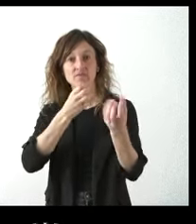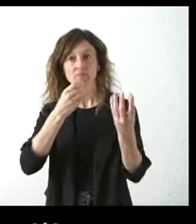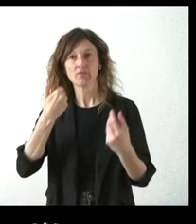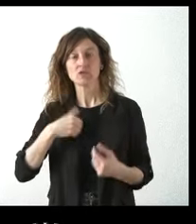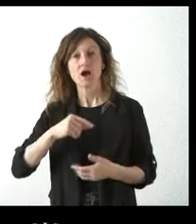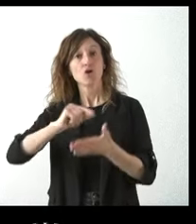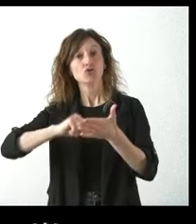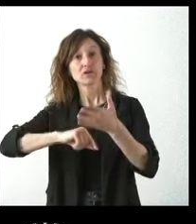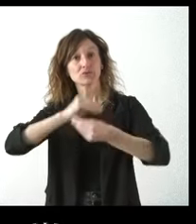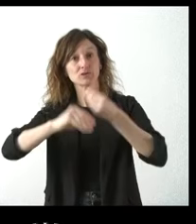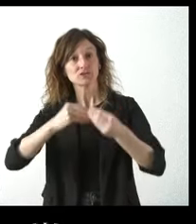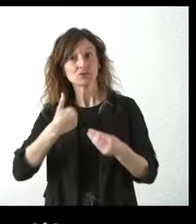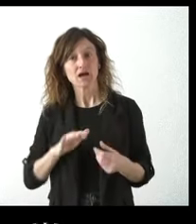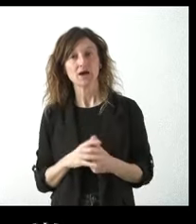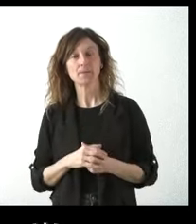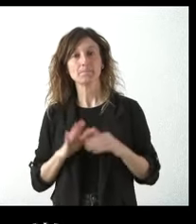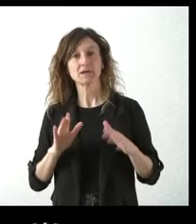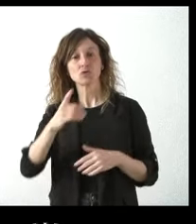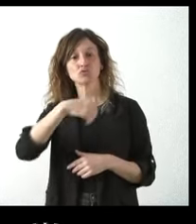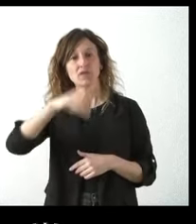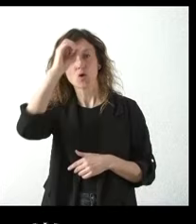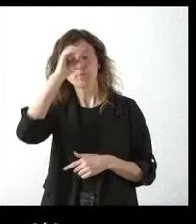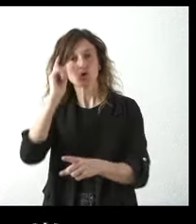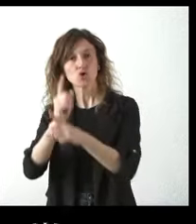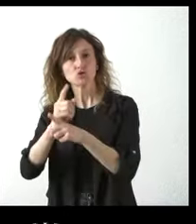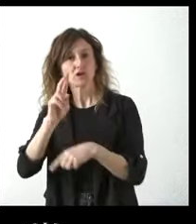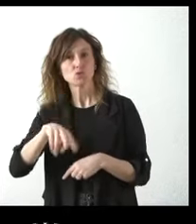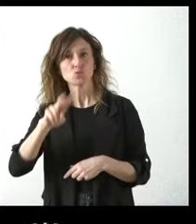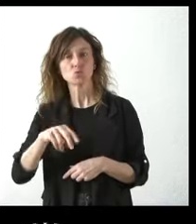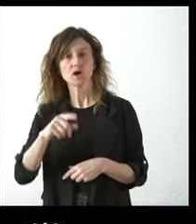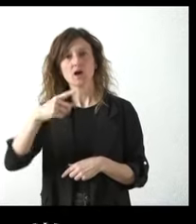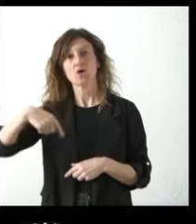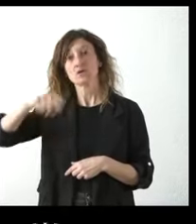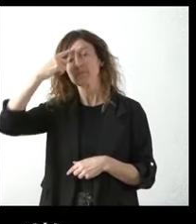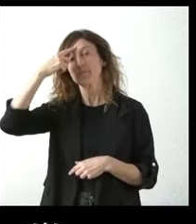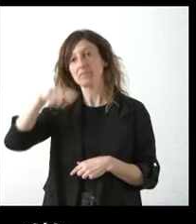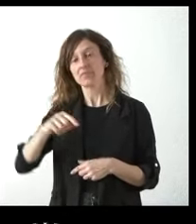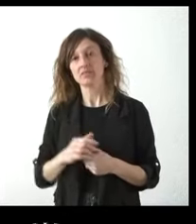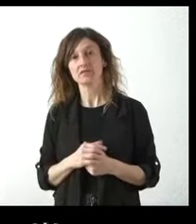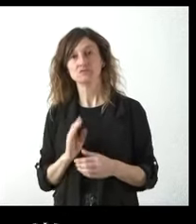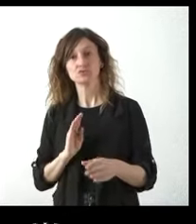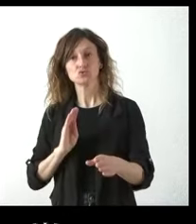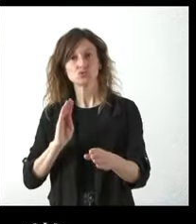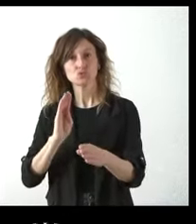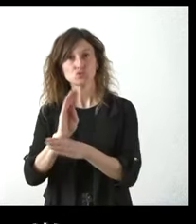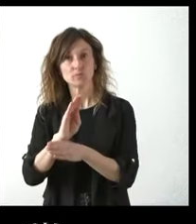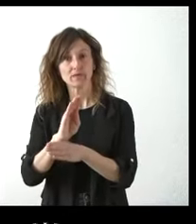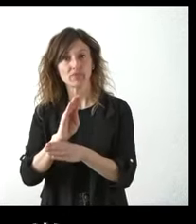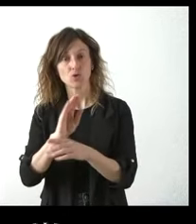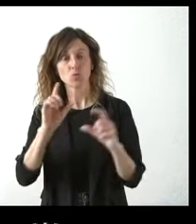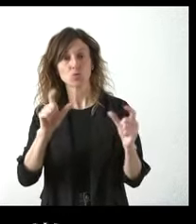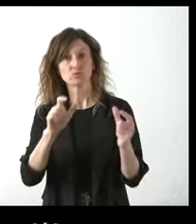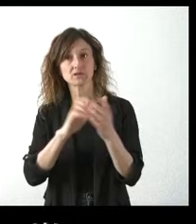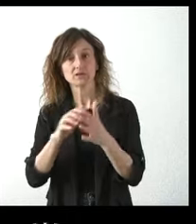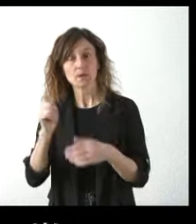ese contrato se había llevado a cabo y sin embargo nunca se pronunciaron en contra a pesar de que sabían que con la subvención que otorgaba la Junta no